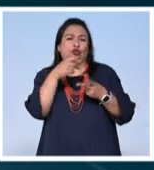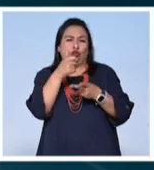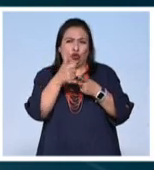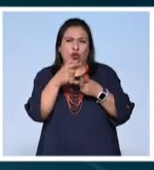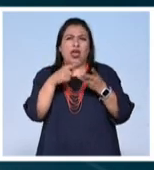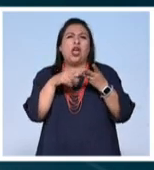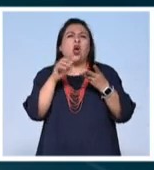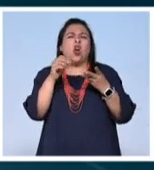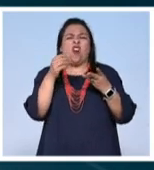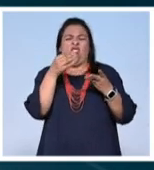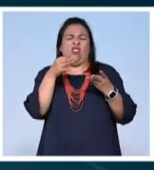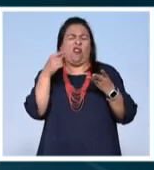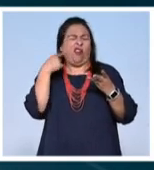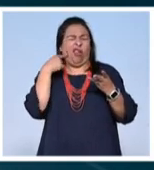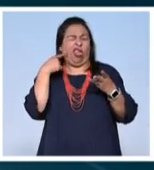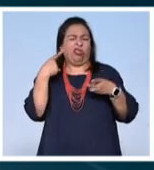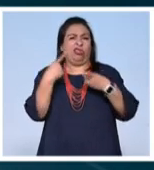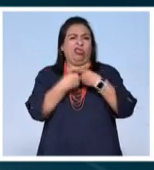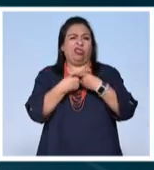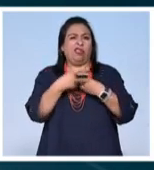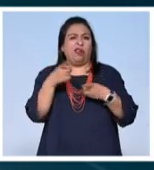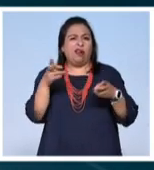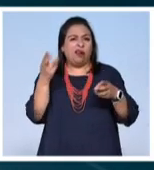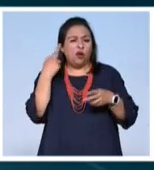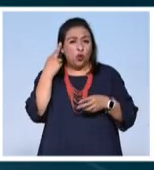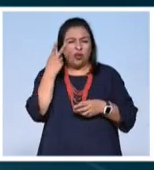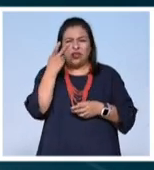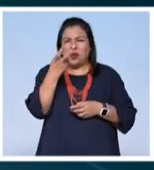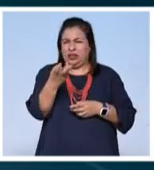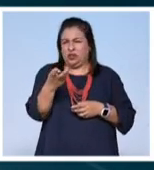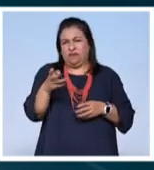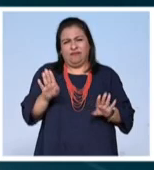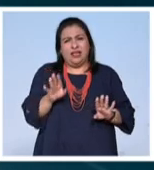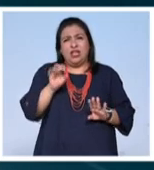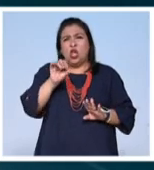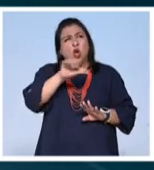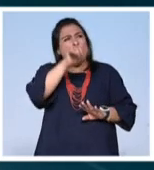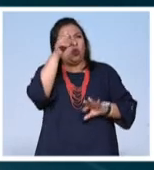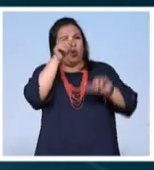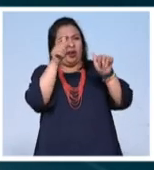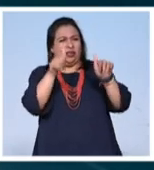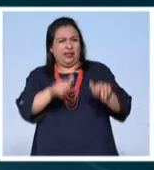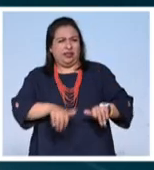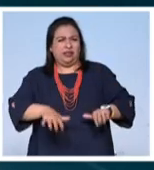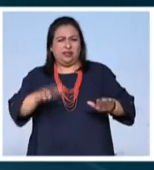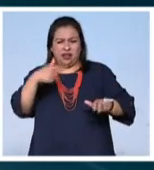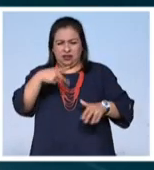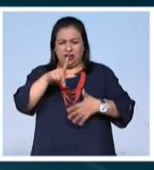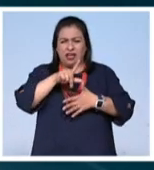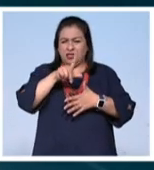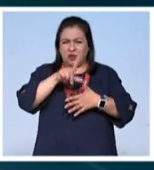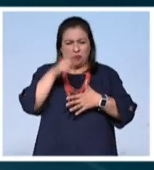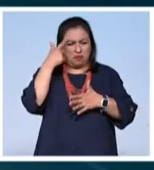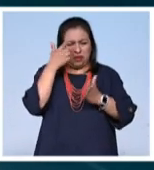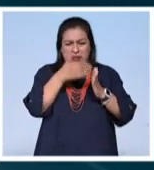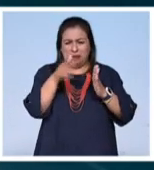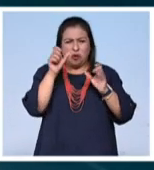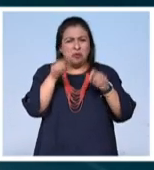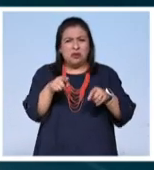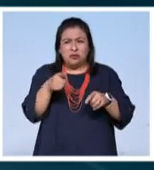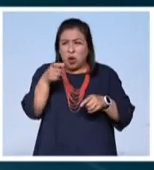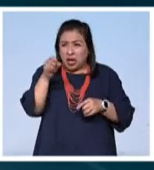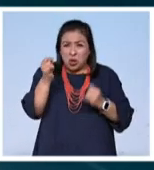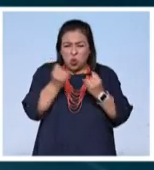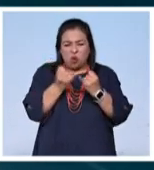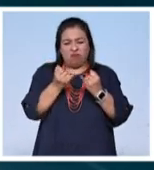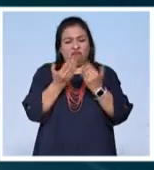cacofonías y esto bueno es muy singular ningún otro artista de la época en Latinoamérica hace este tipo de